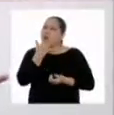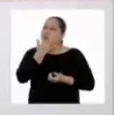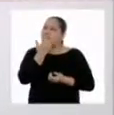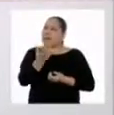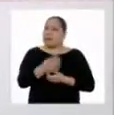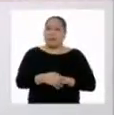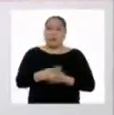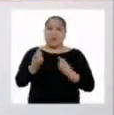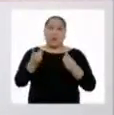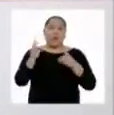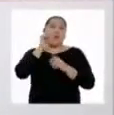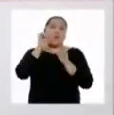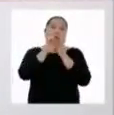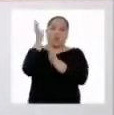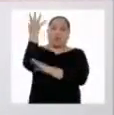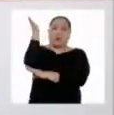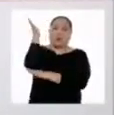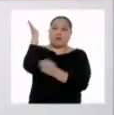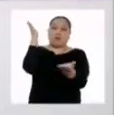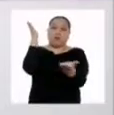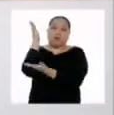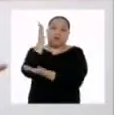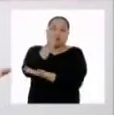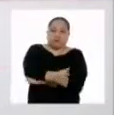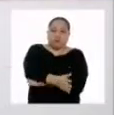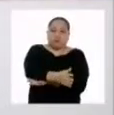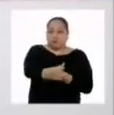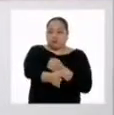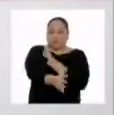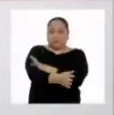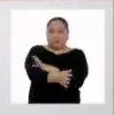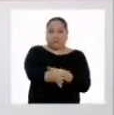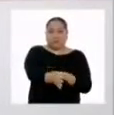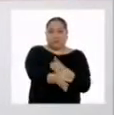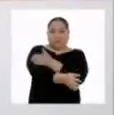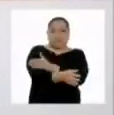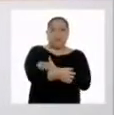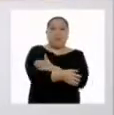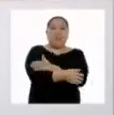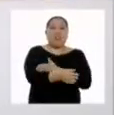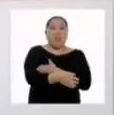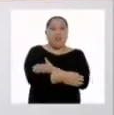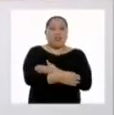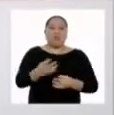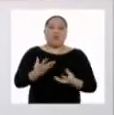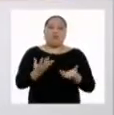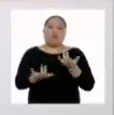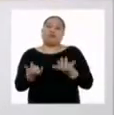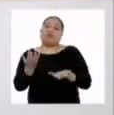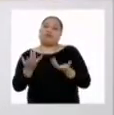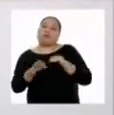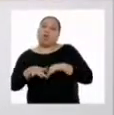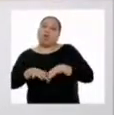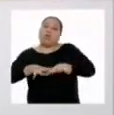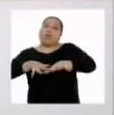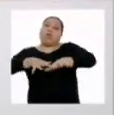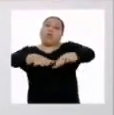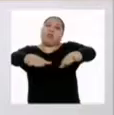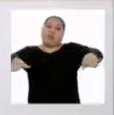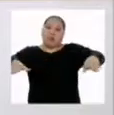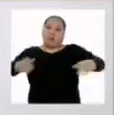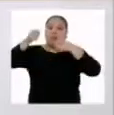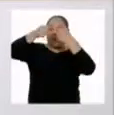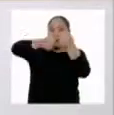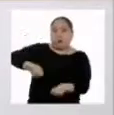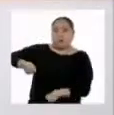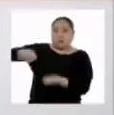Cuando se talan árboles por su madera o para combustible, o cuando se queman los bosques para ganar territorio, para